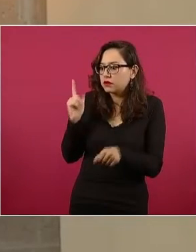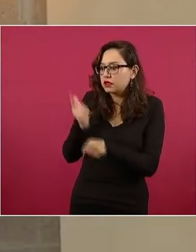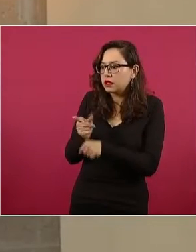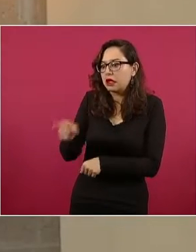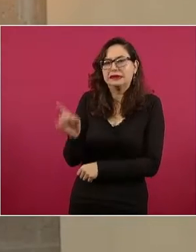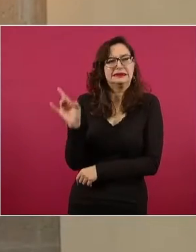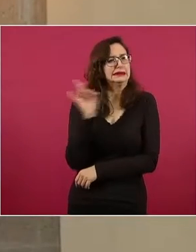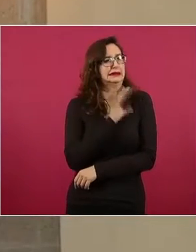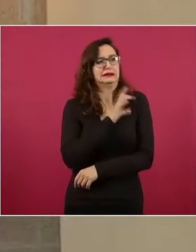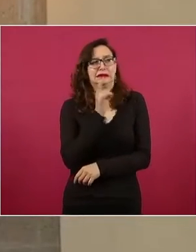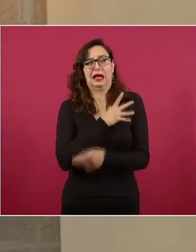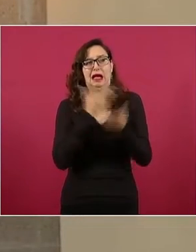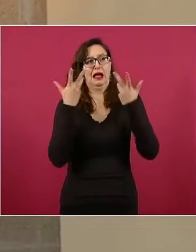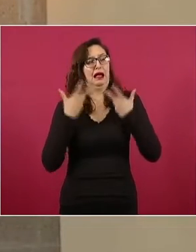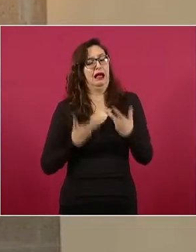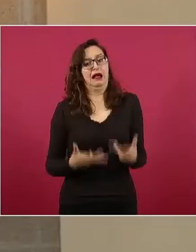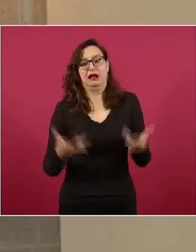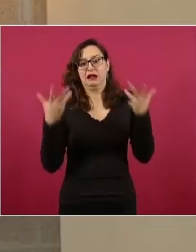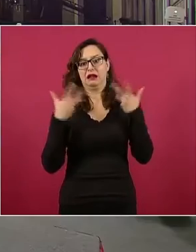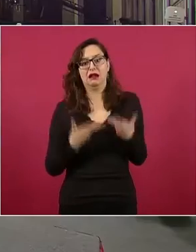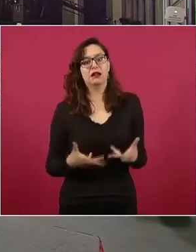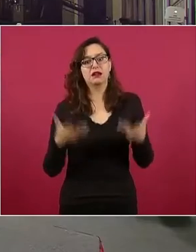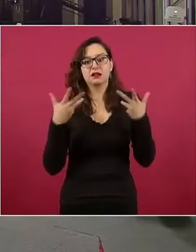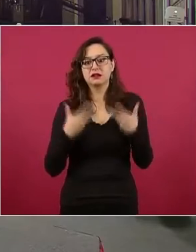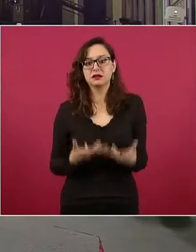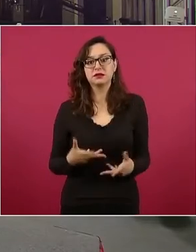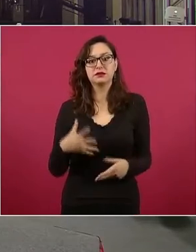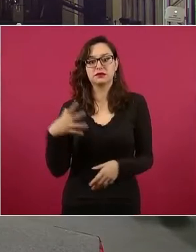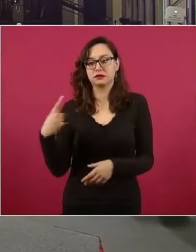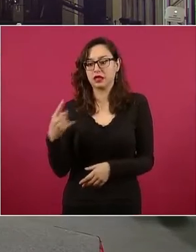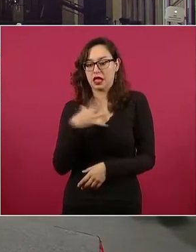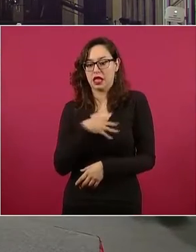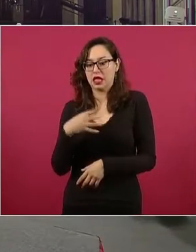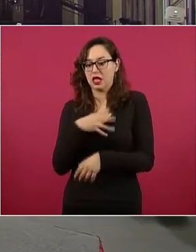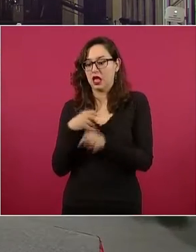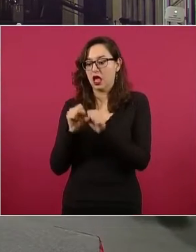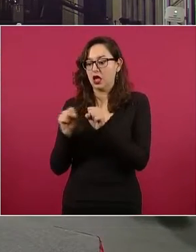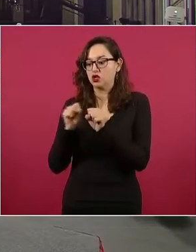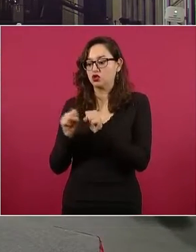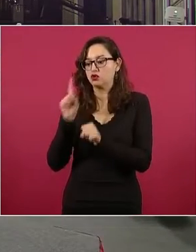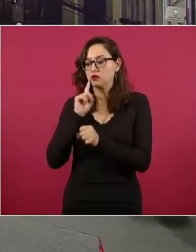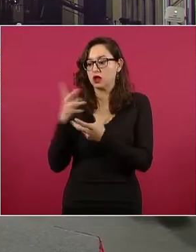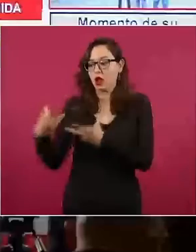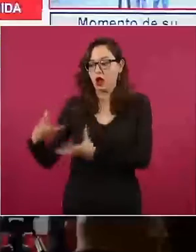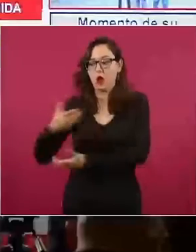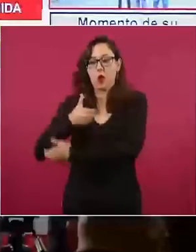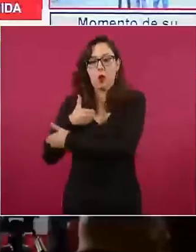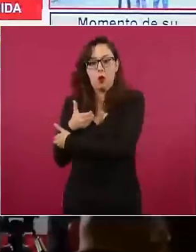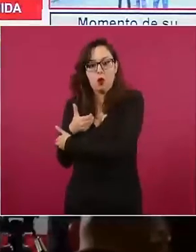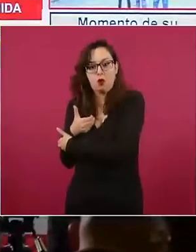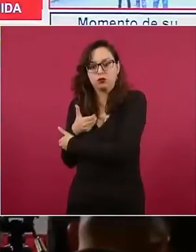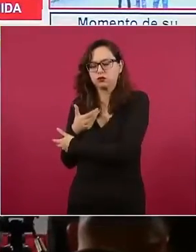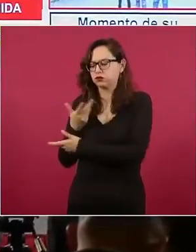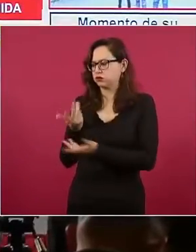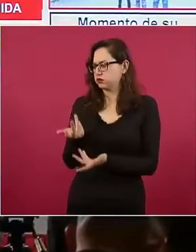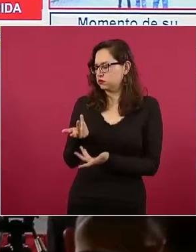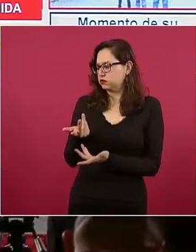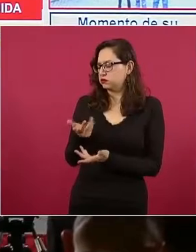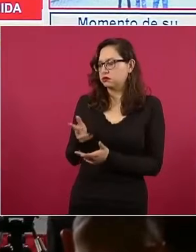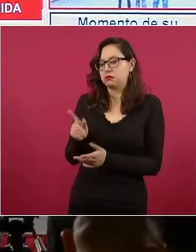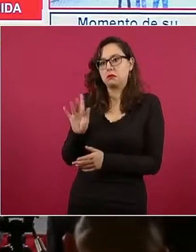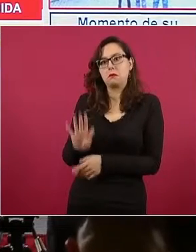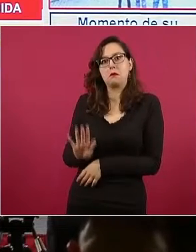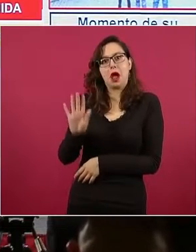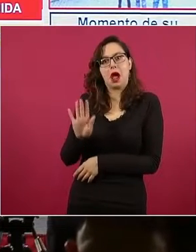temor extremo, junto con ella tenía a su hijo y a su sobrina menores de edad. La Fiscalía obtuvo la imputación